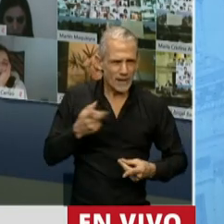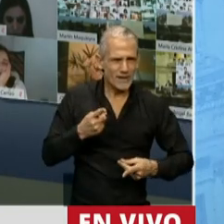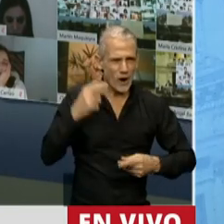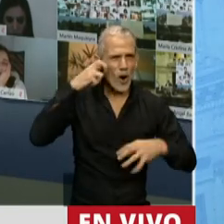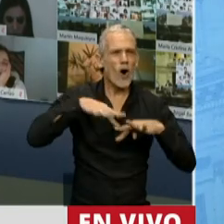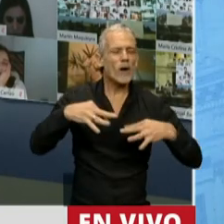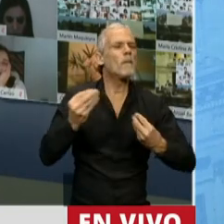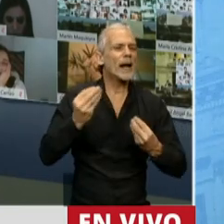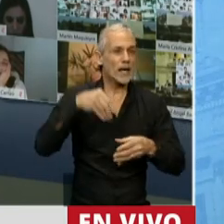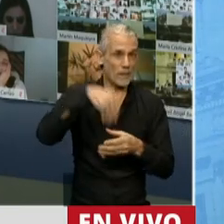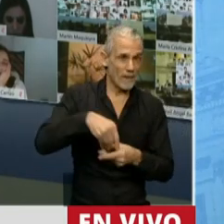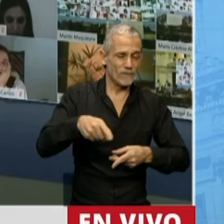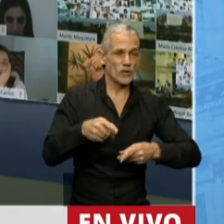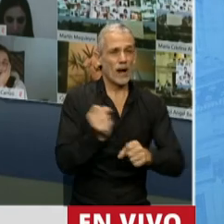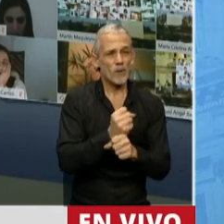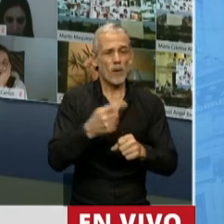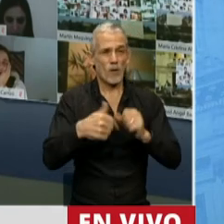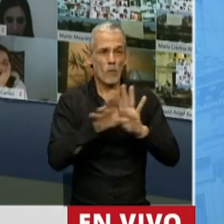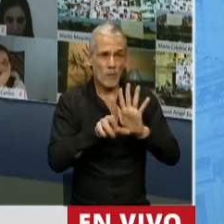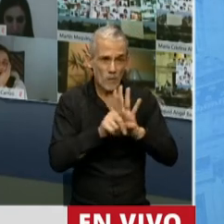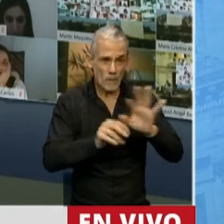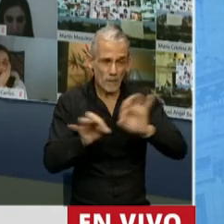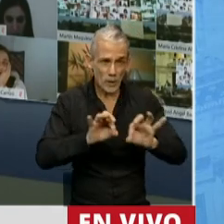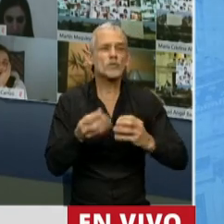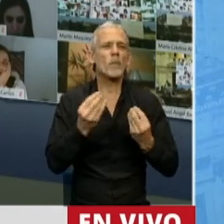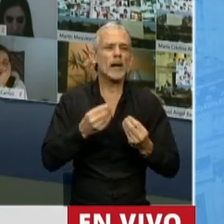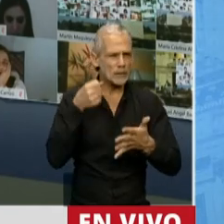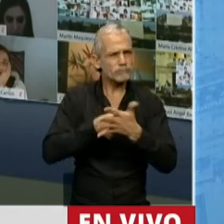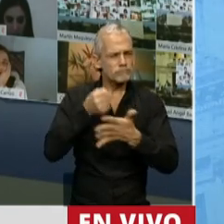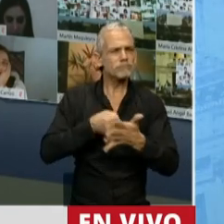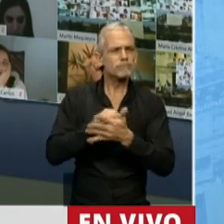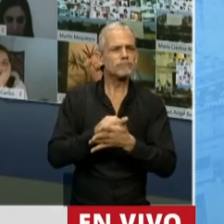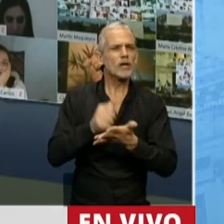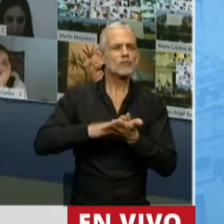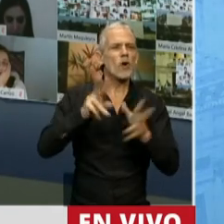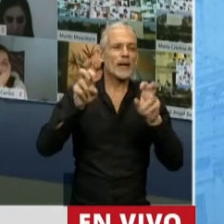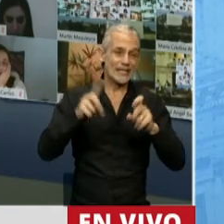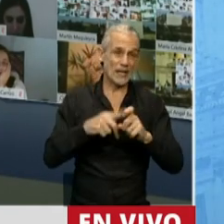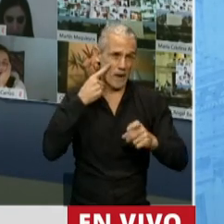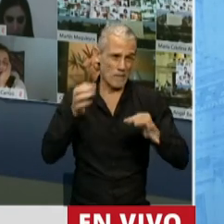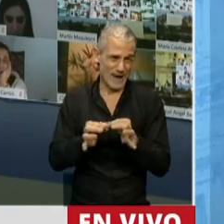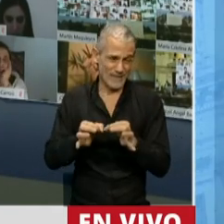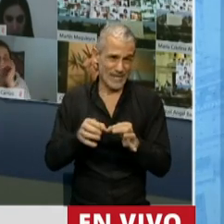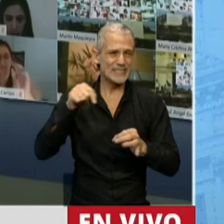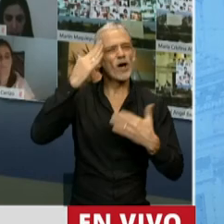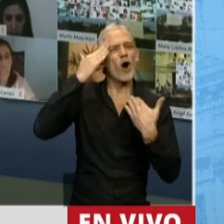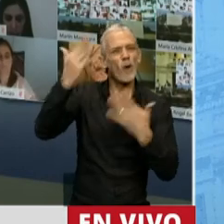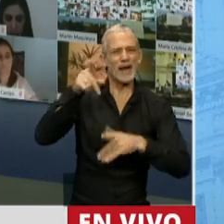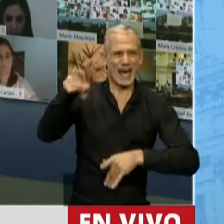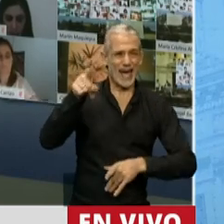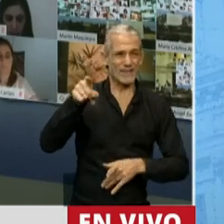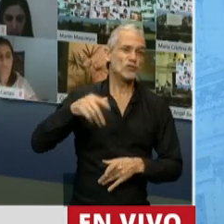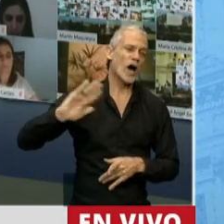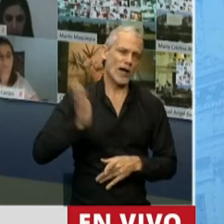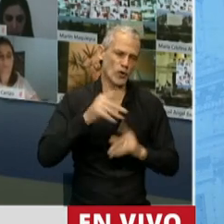para votar un proyecto que seguramente será un bastión para la causa Malvinas y vaya en este homenaje a vos